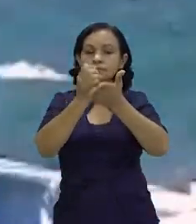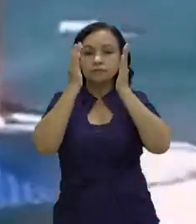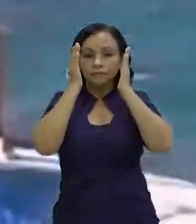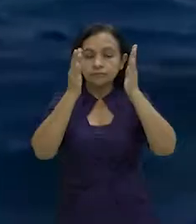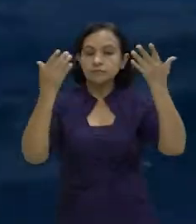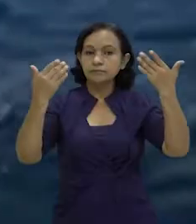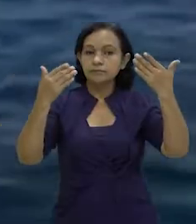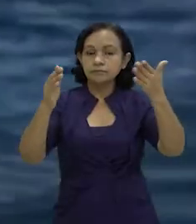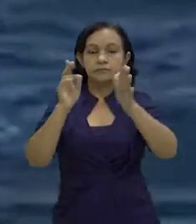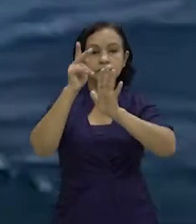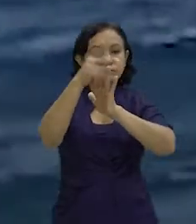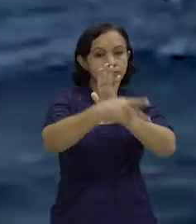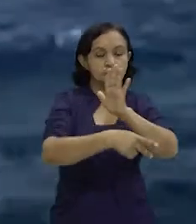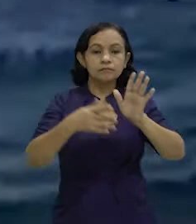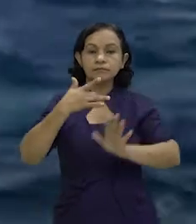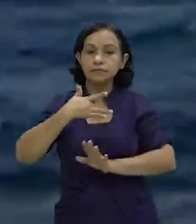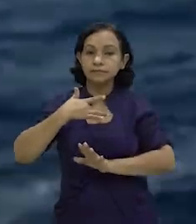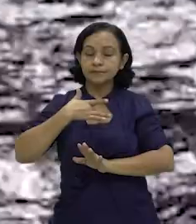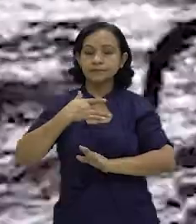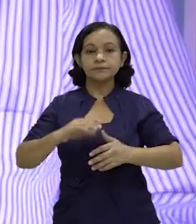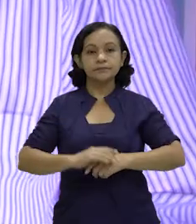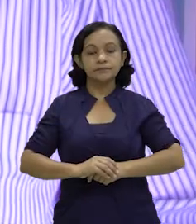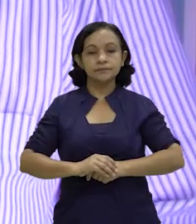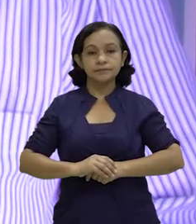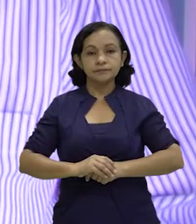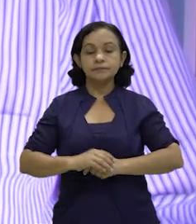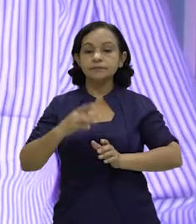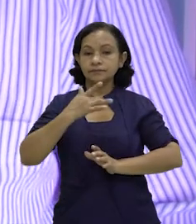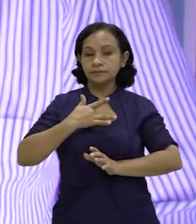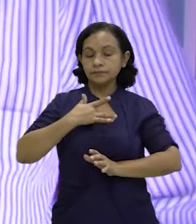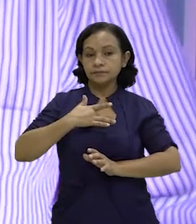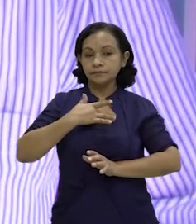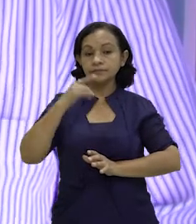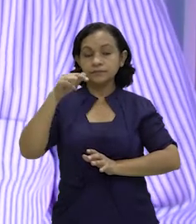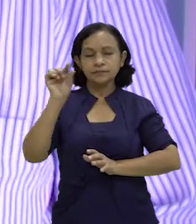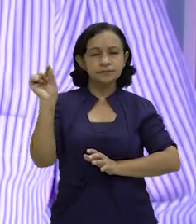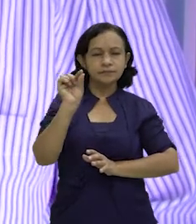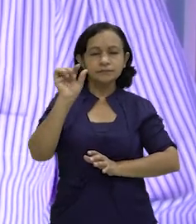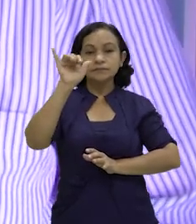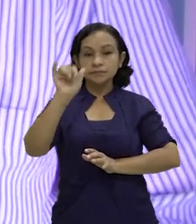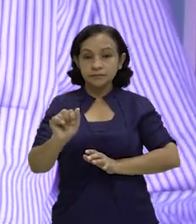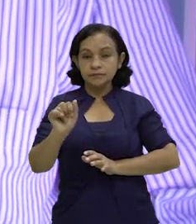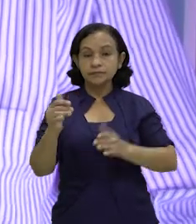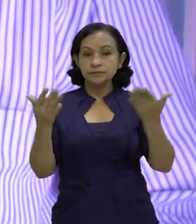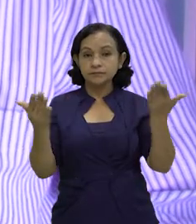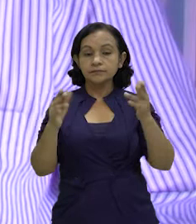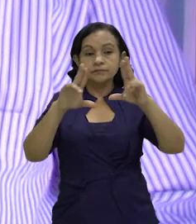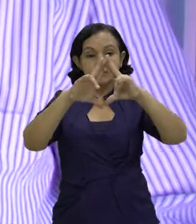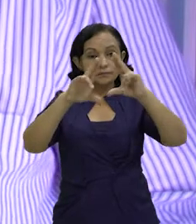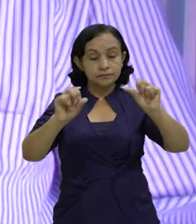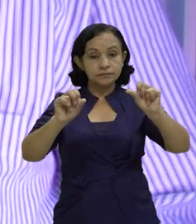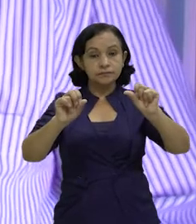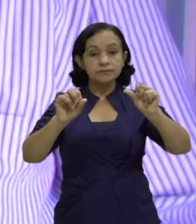permitan asistir a cualquiera de los países que lo requiera. Hay un requerimiento en este momento de que